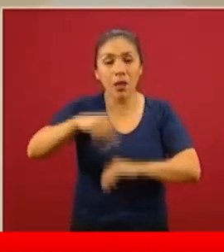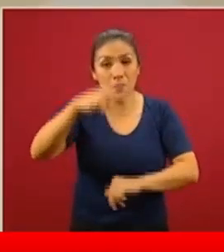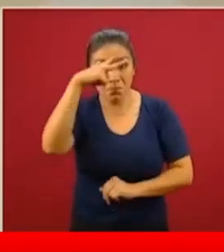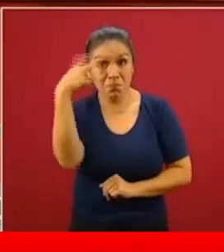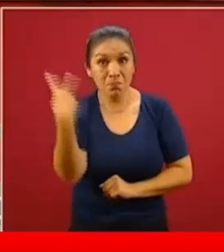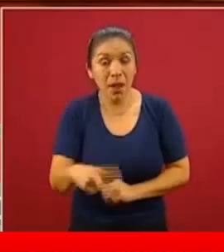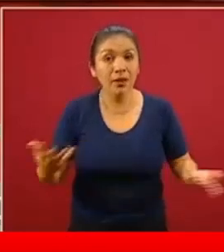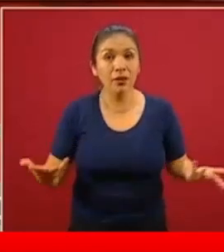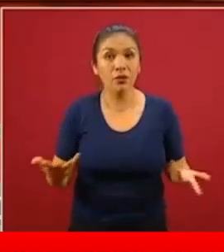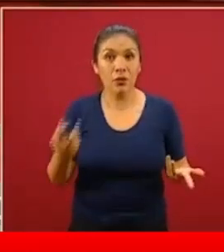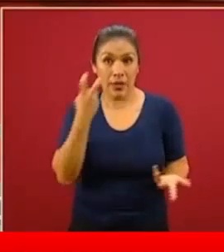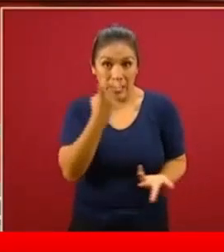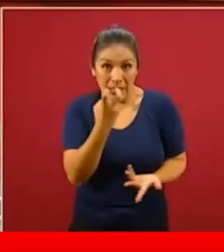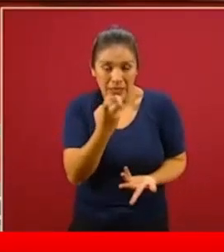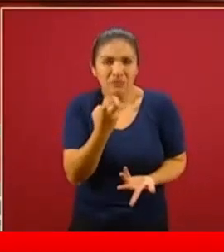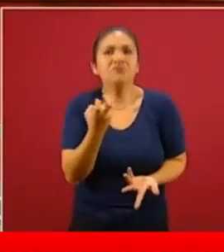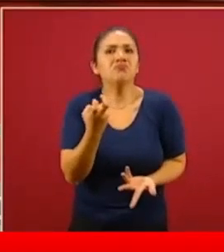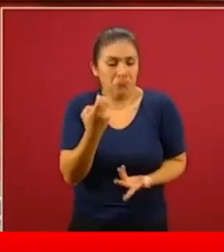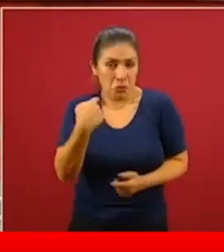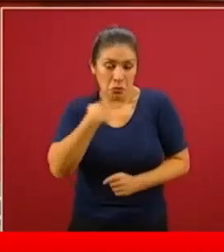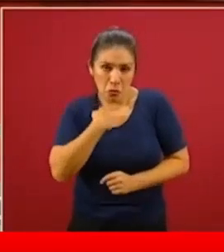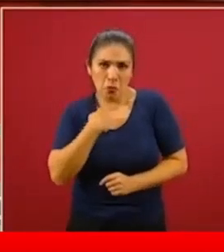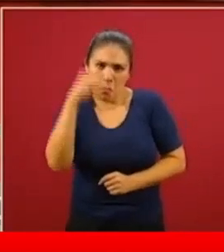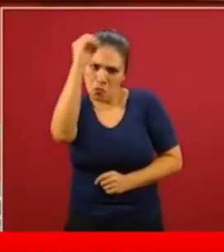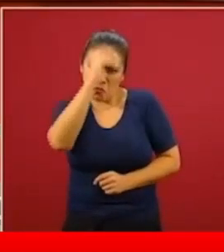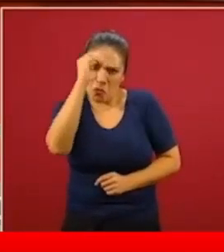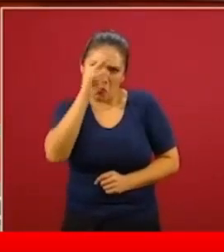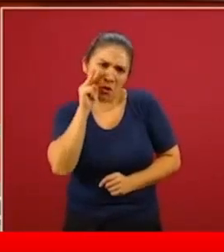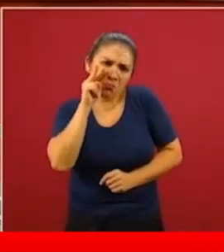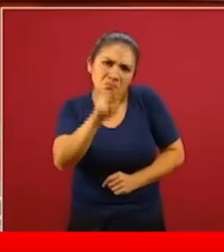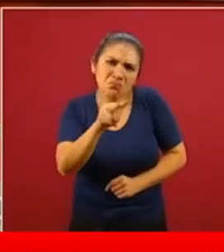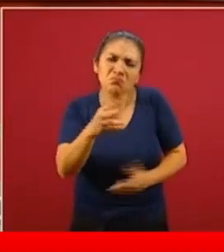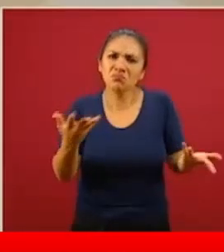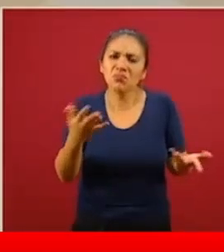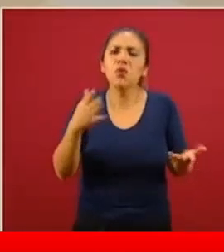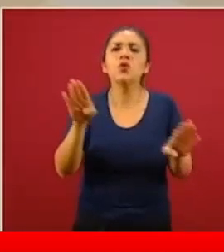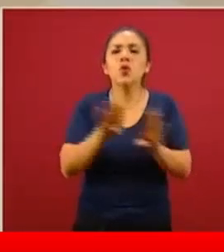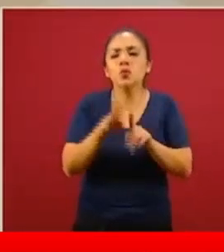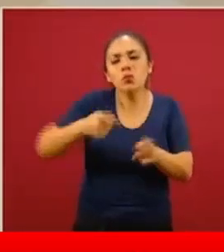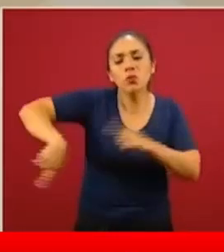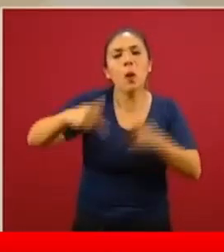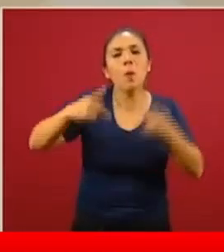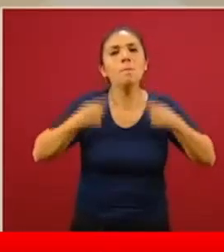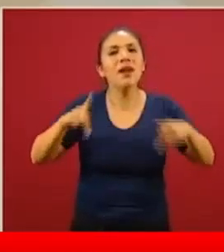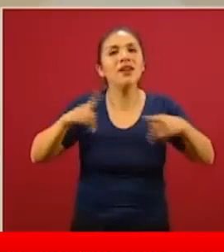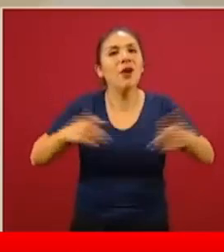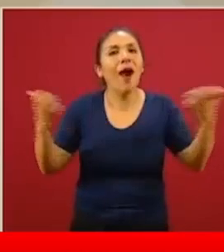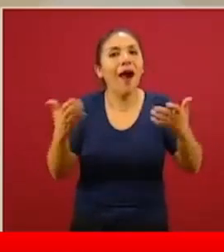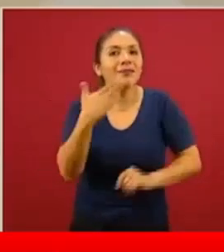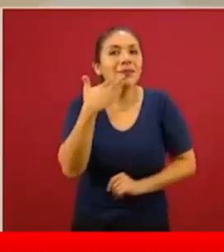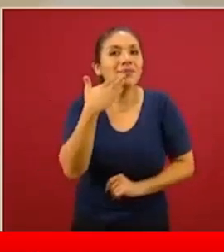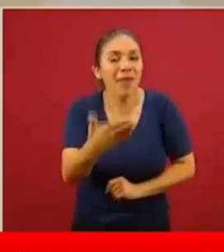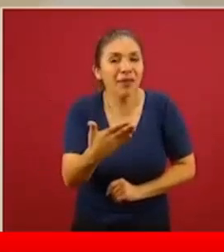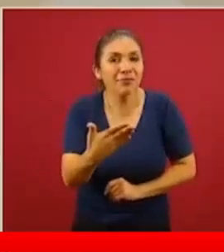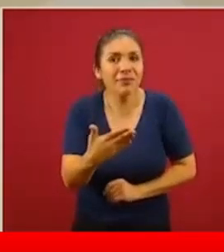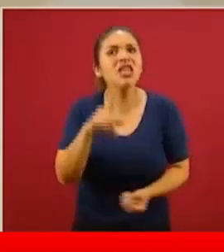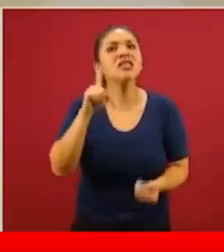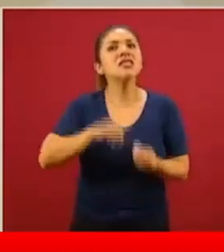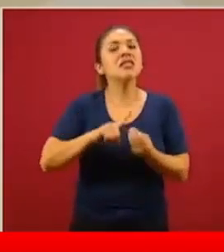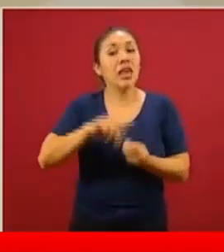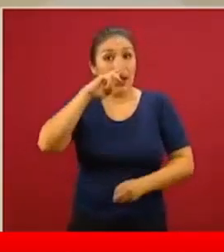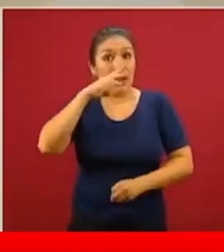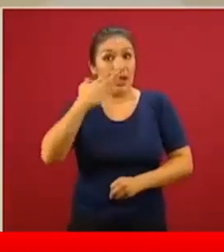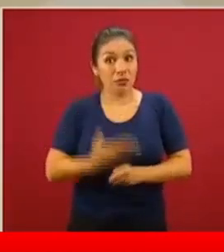y que es atribuible desde mi punto de vista a la sociedad mexicana, porque quien aplanó la curva